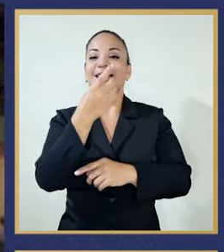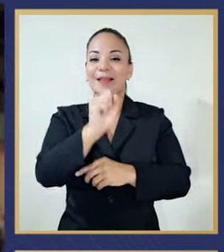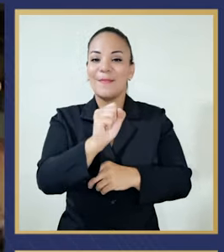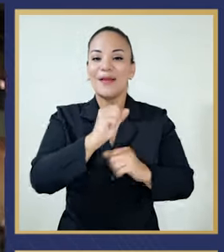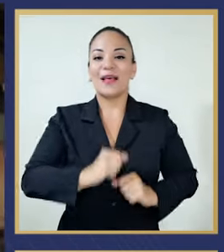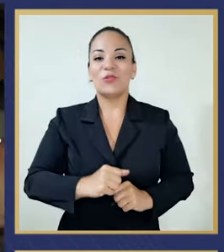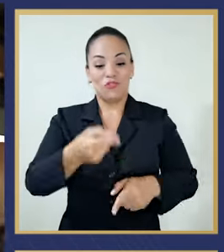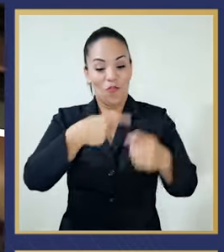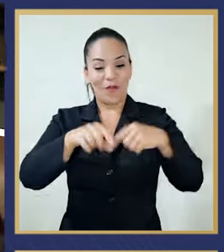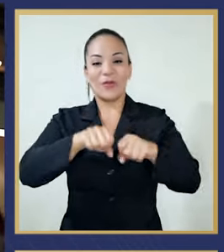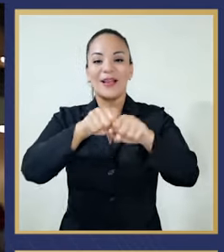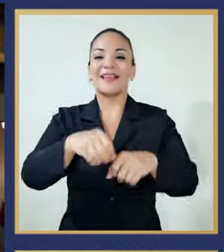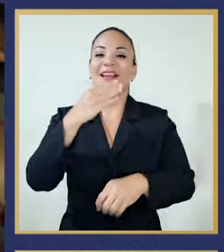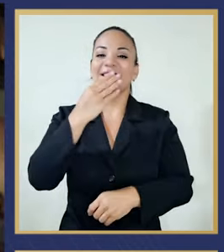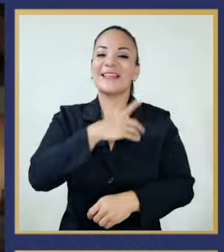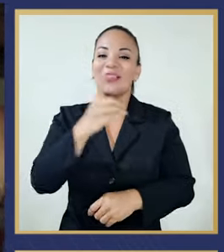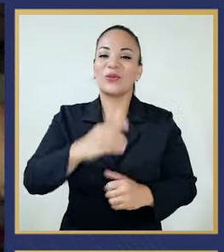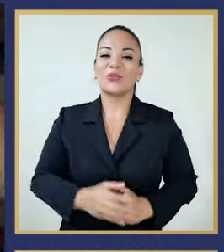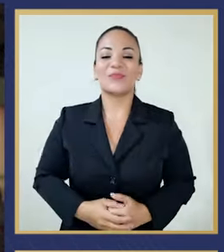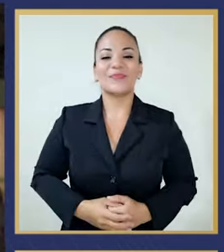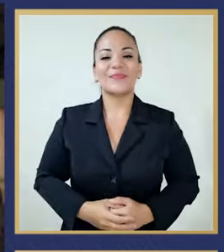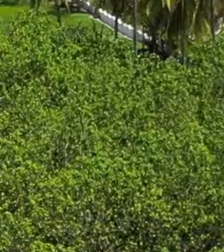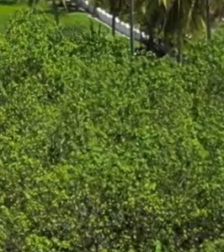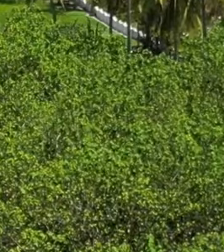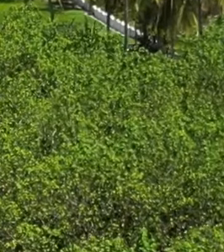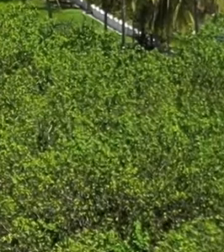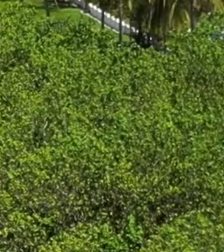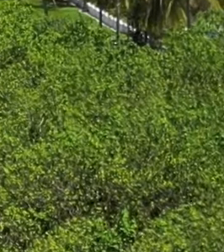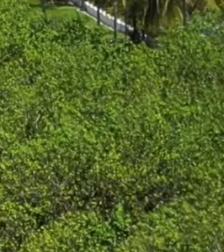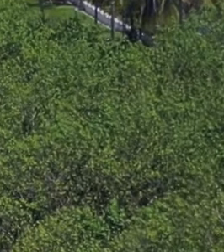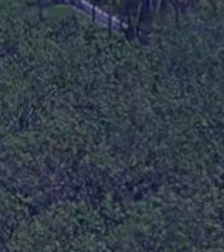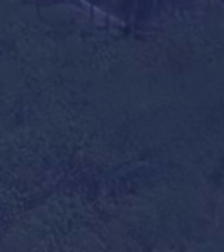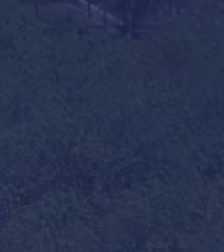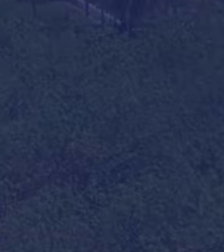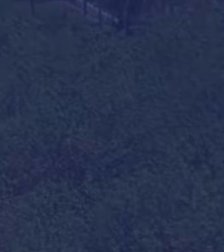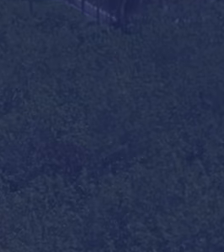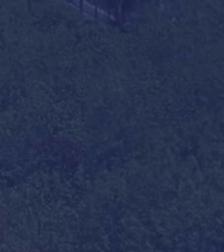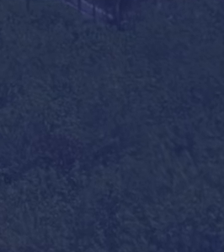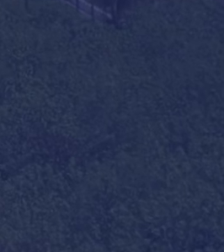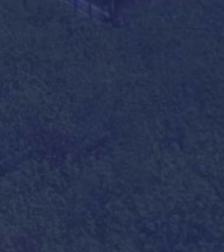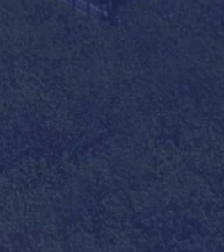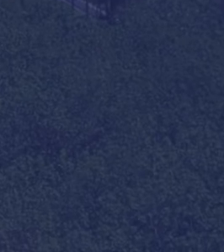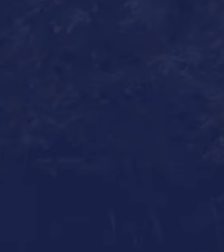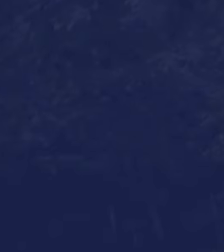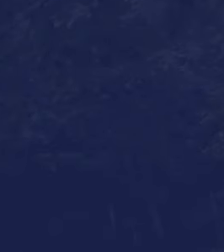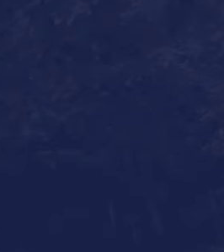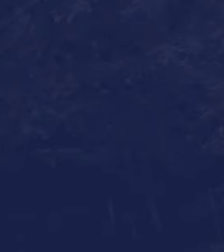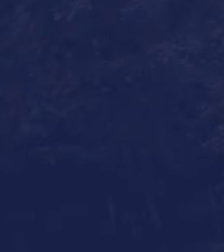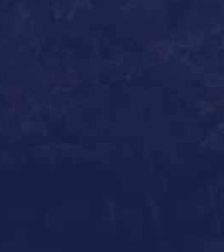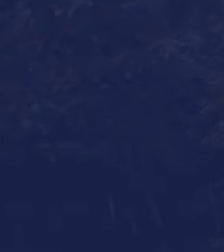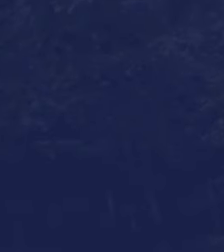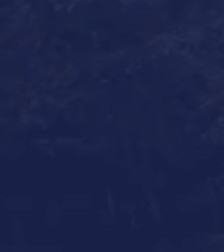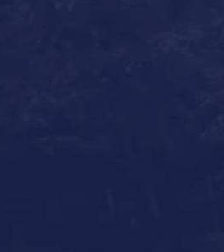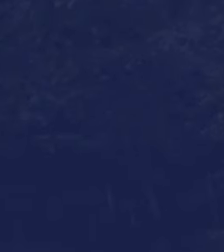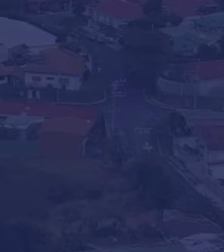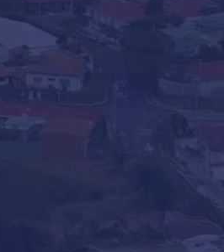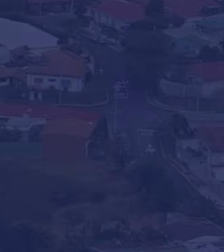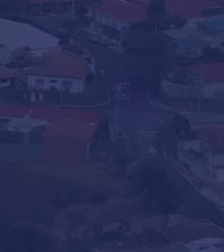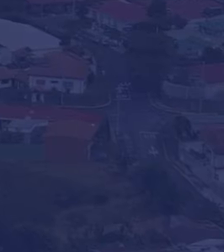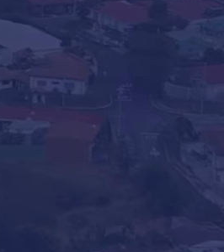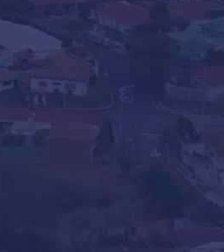Paravos y me vengo a graduar, gracias a Dios. Costa Rica tiene un firme propósito, que la próxima